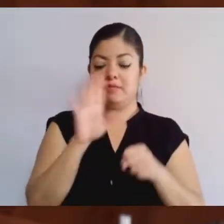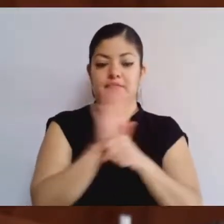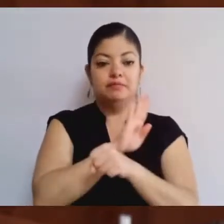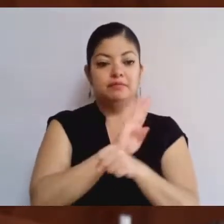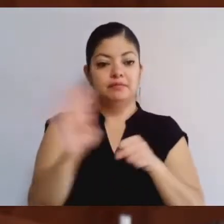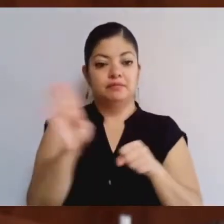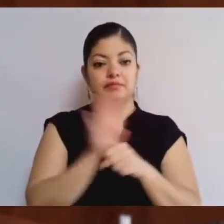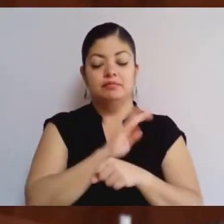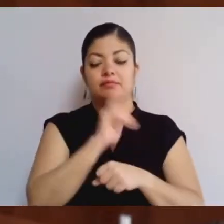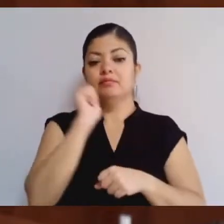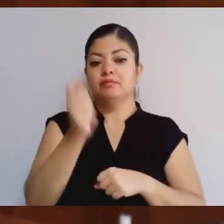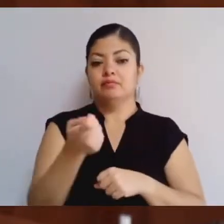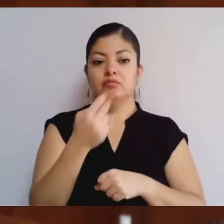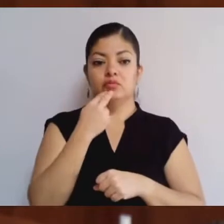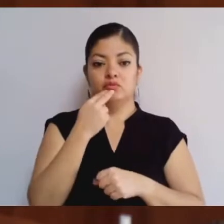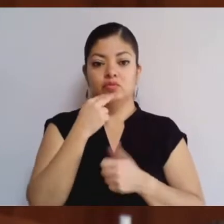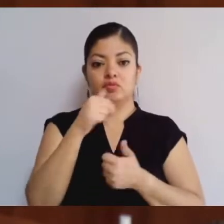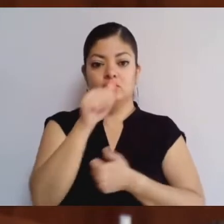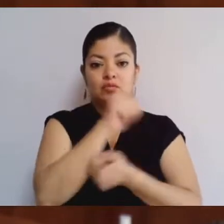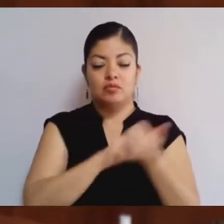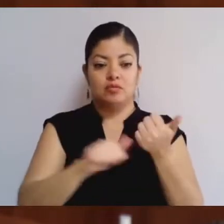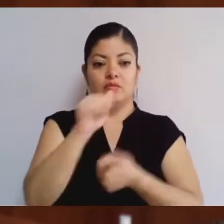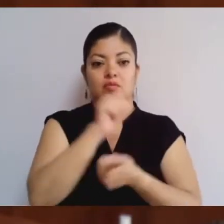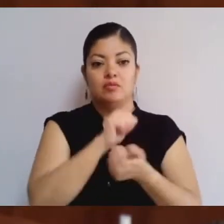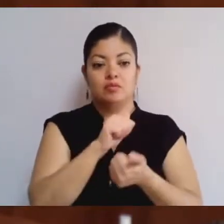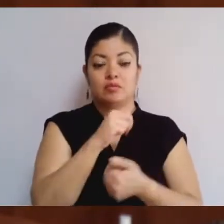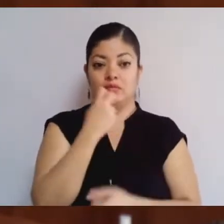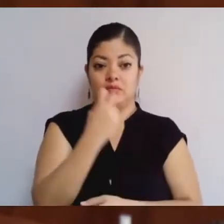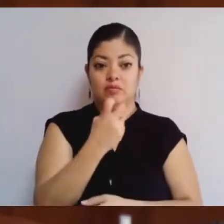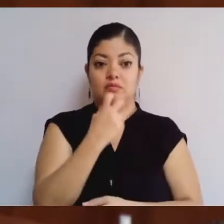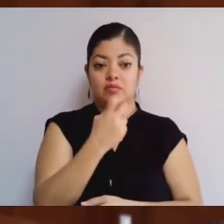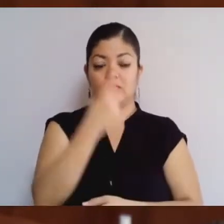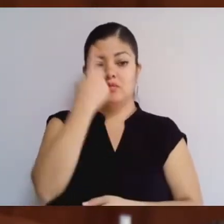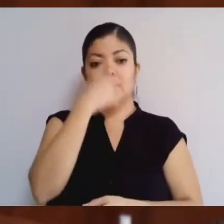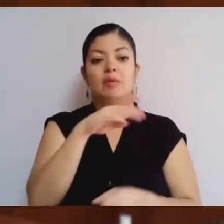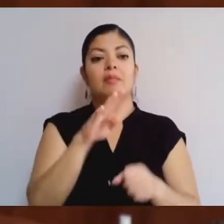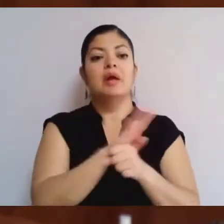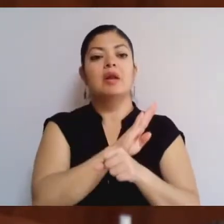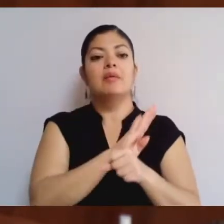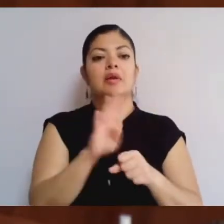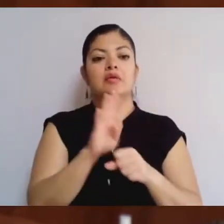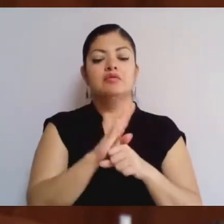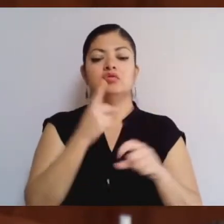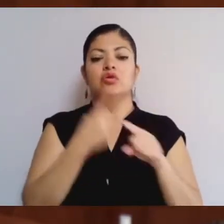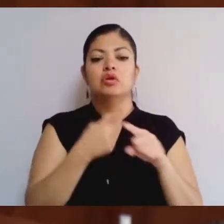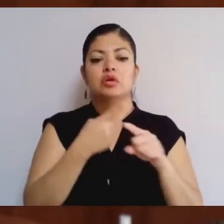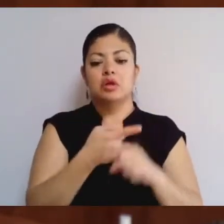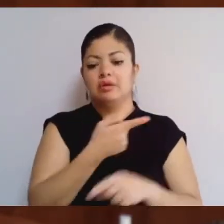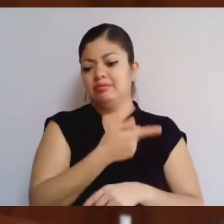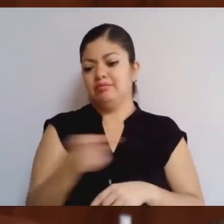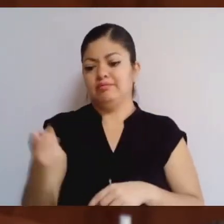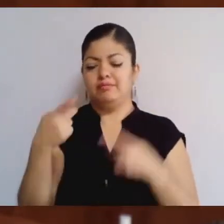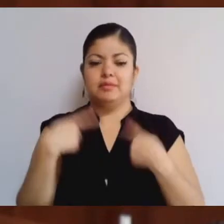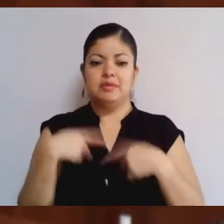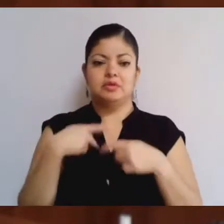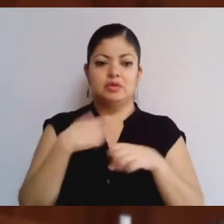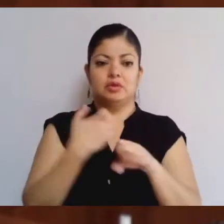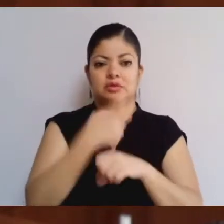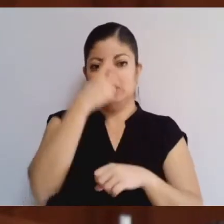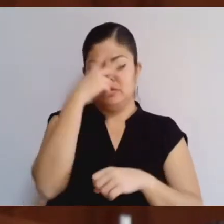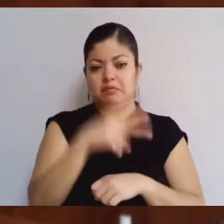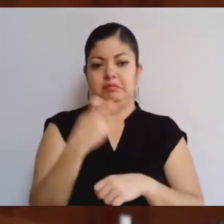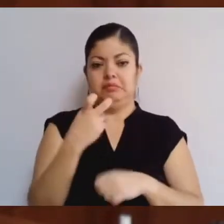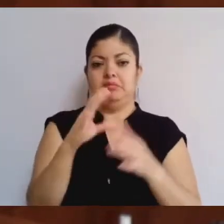de los beneficios con una finalidad ambiental, todo ello para beneficiar a las y los mexiquenses.